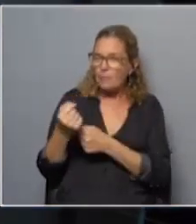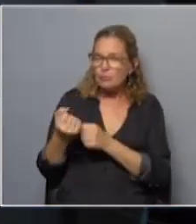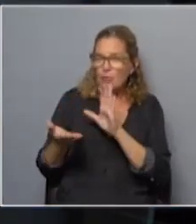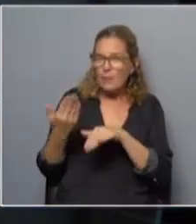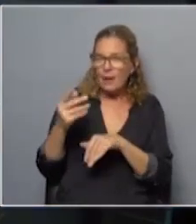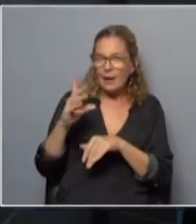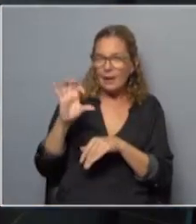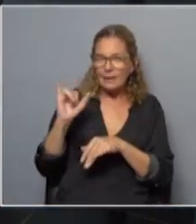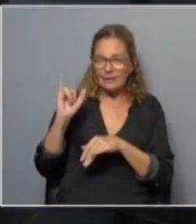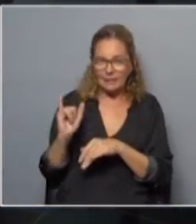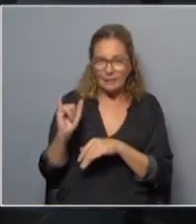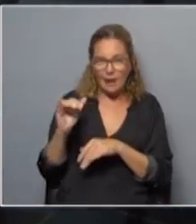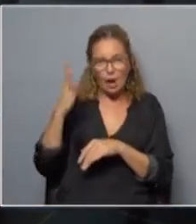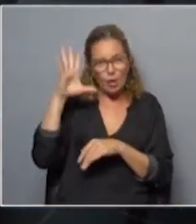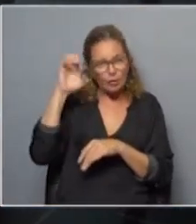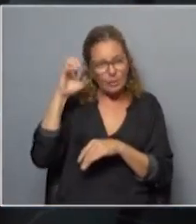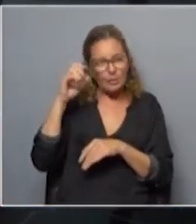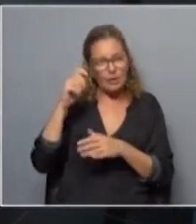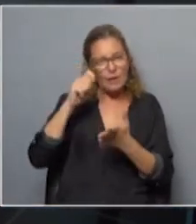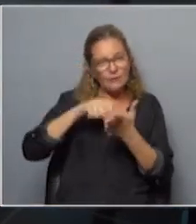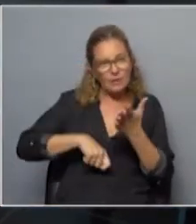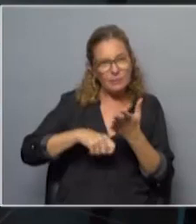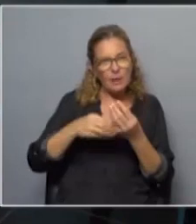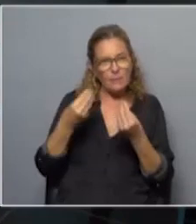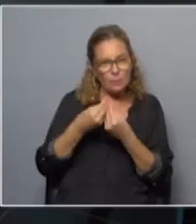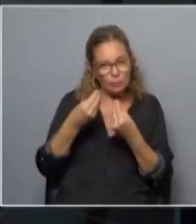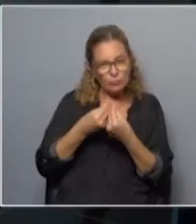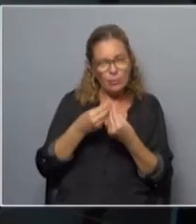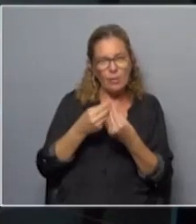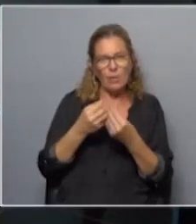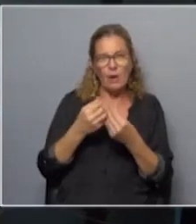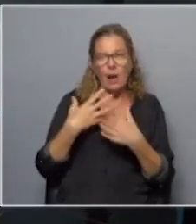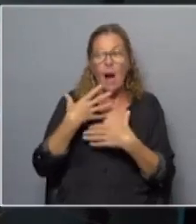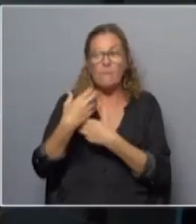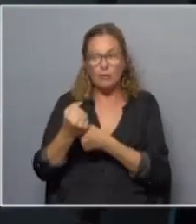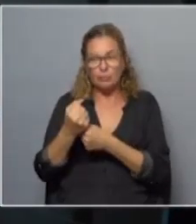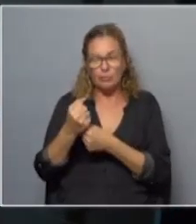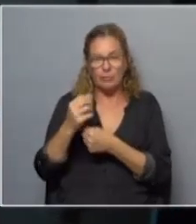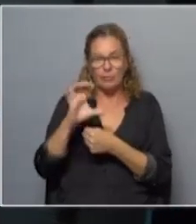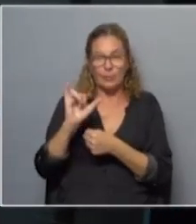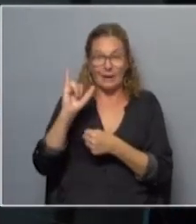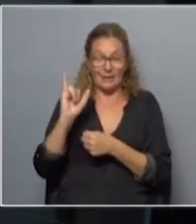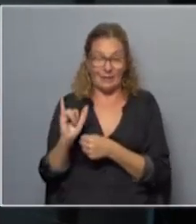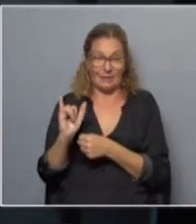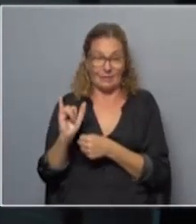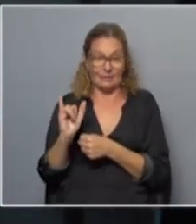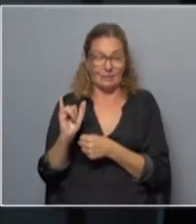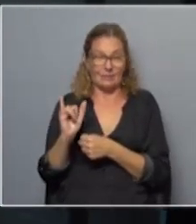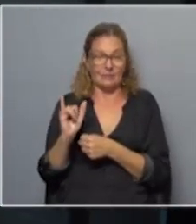recordemos que fue todo el proceso de validación de las firmas y ahí aparecían muchos actores impulsores del sí impulsores del referéndum